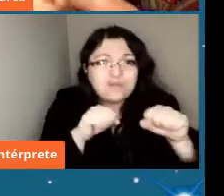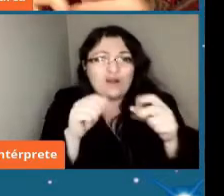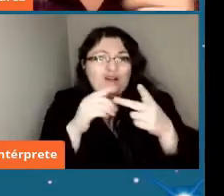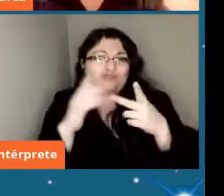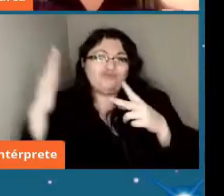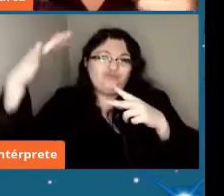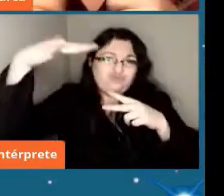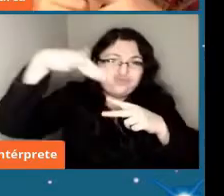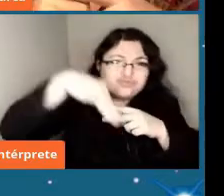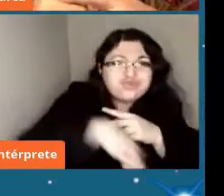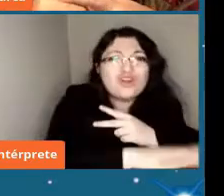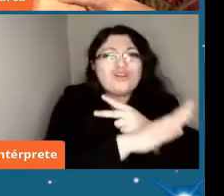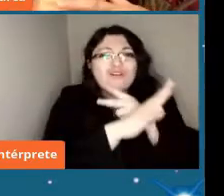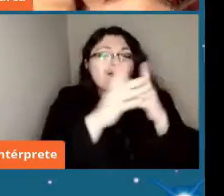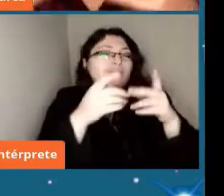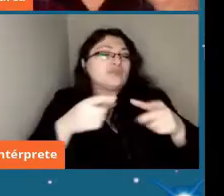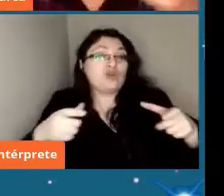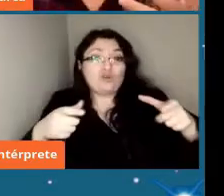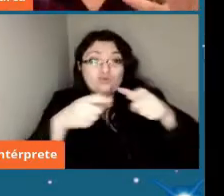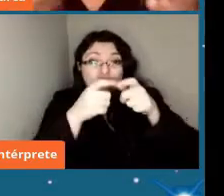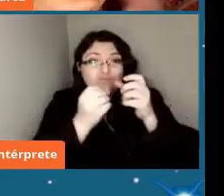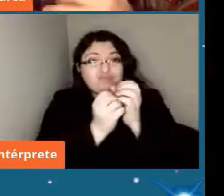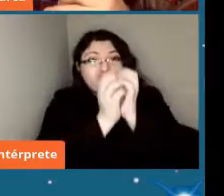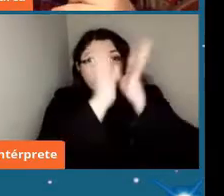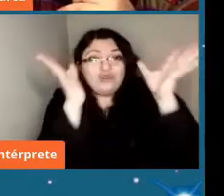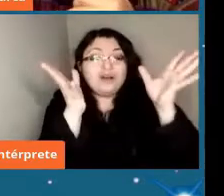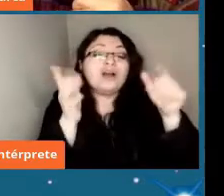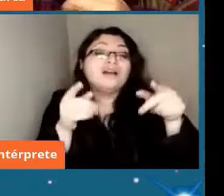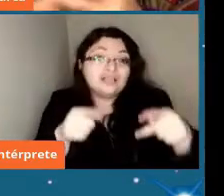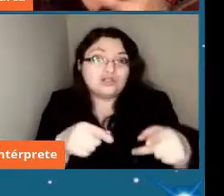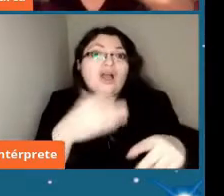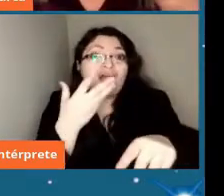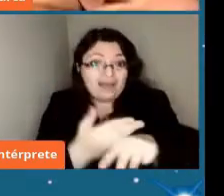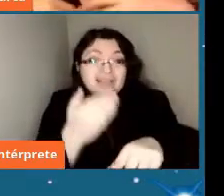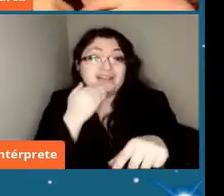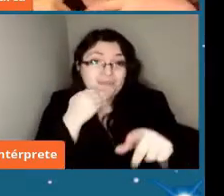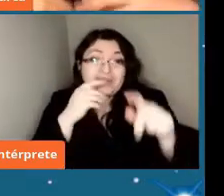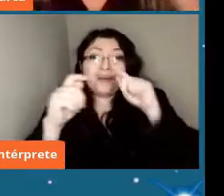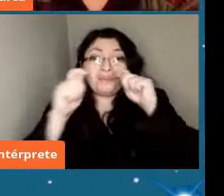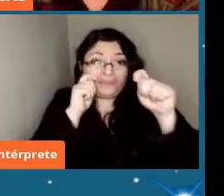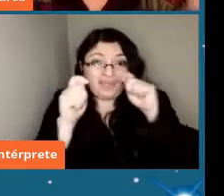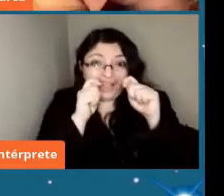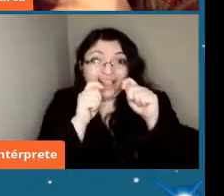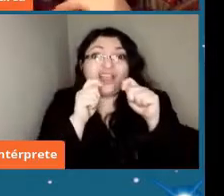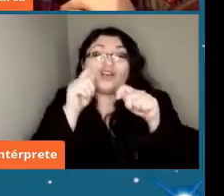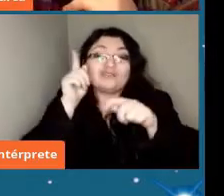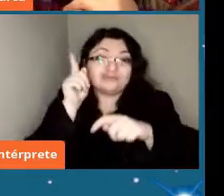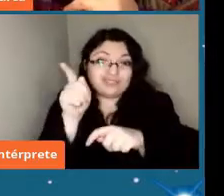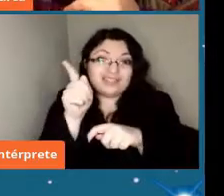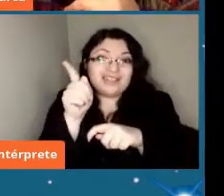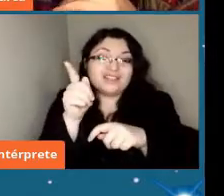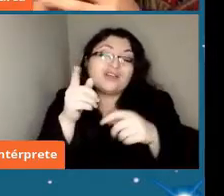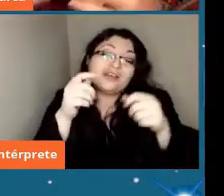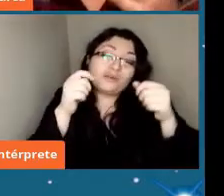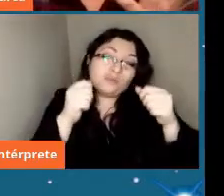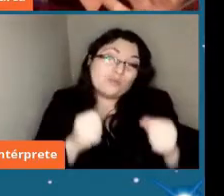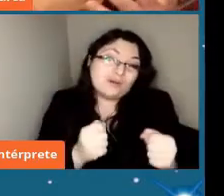las erupciones volcánicas etcétera tenemos un peligro asociado a esta eventual